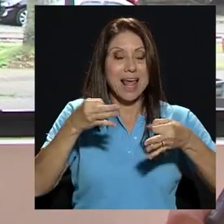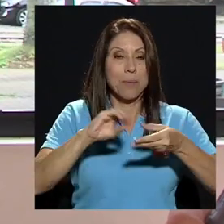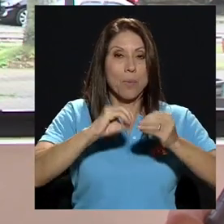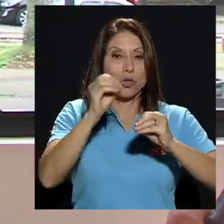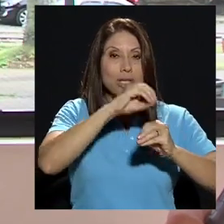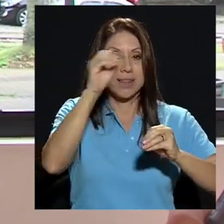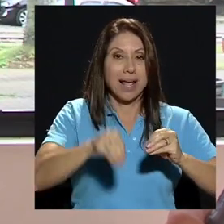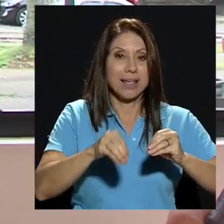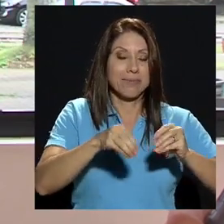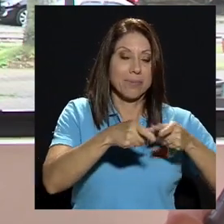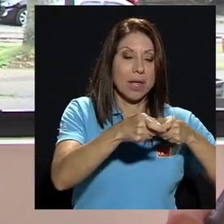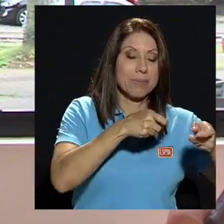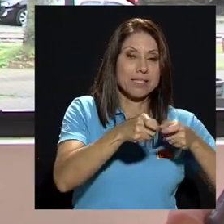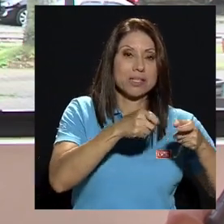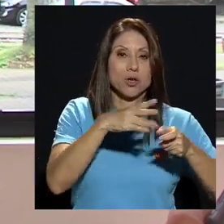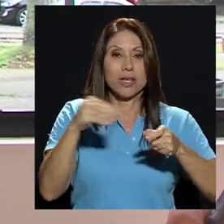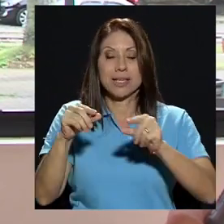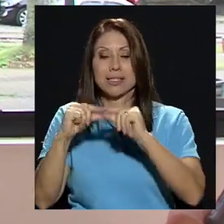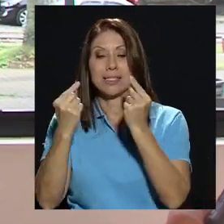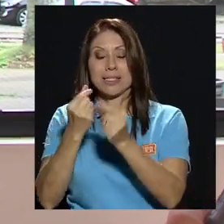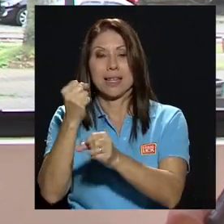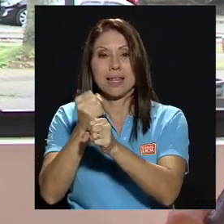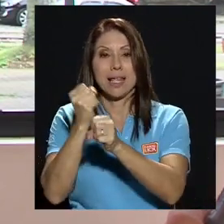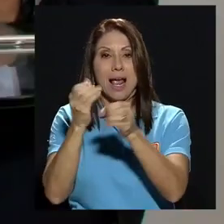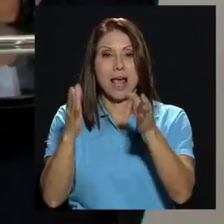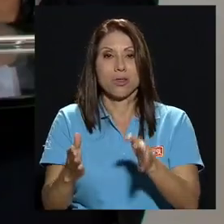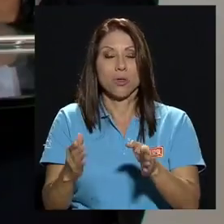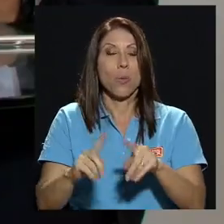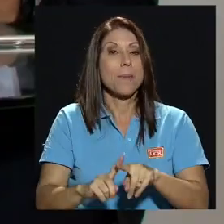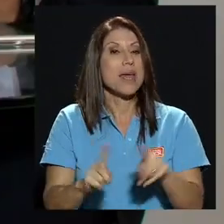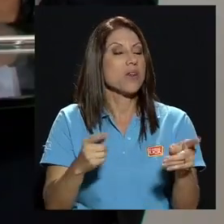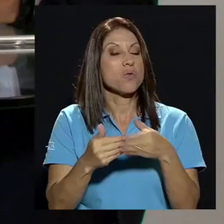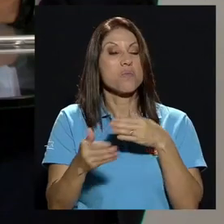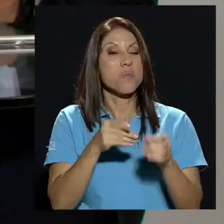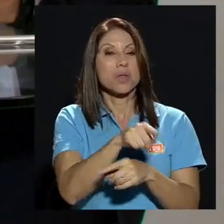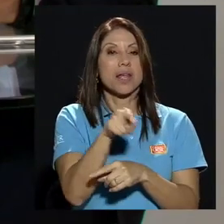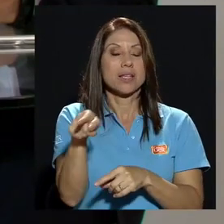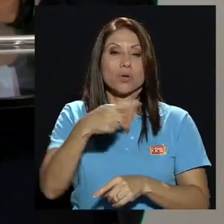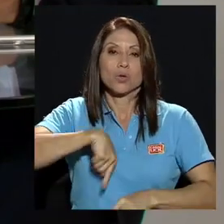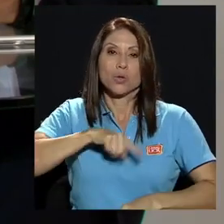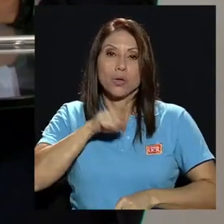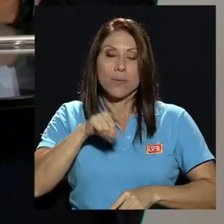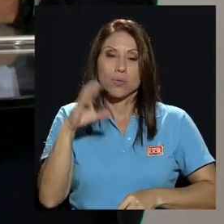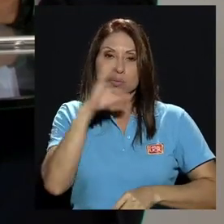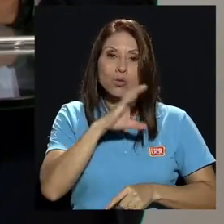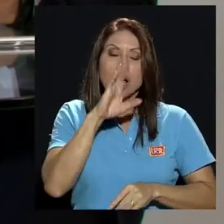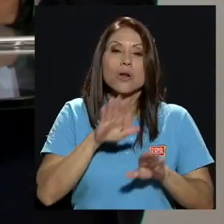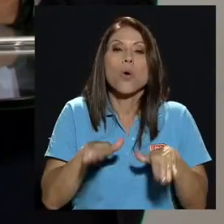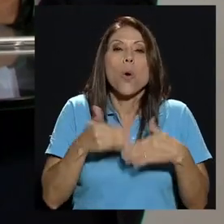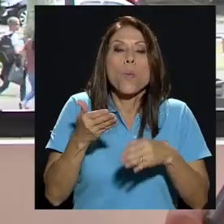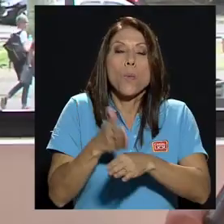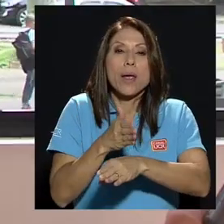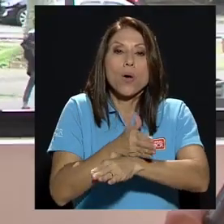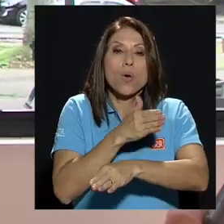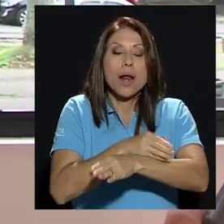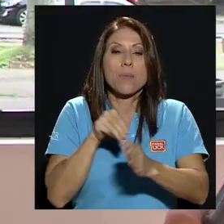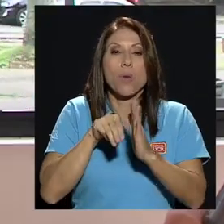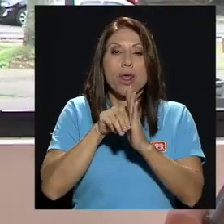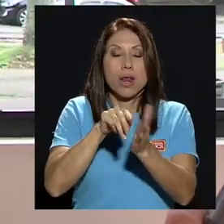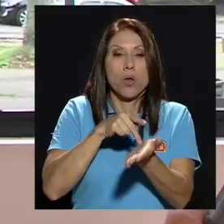independientemente de eso debemos de buscar cómo mejorar nuestro modelo de salarios previendo